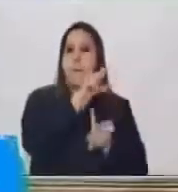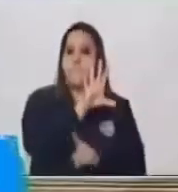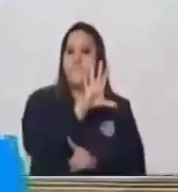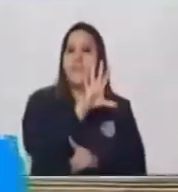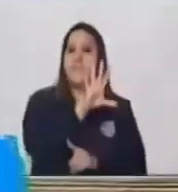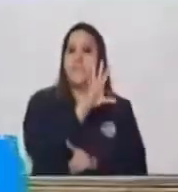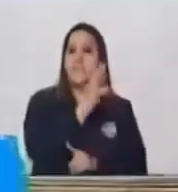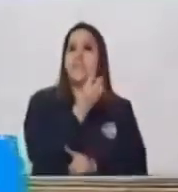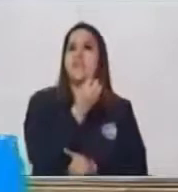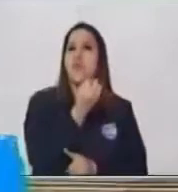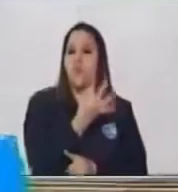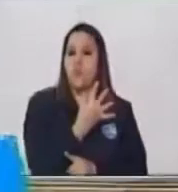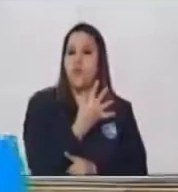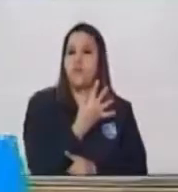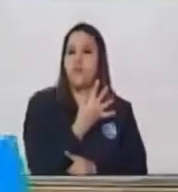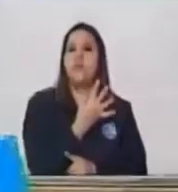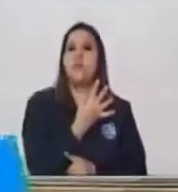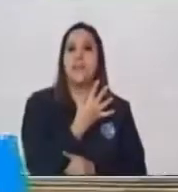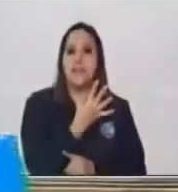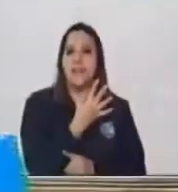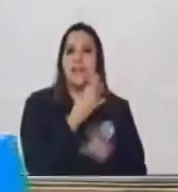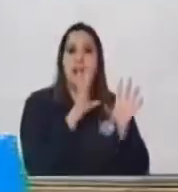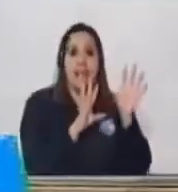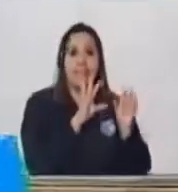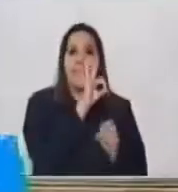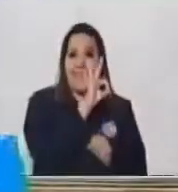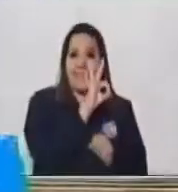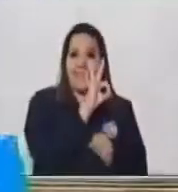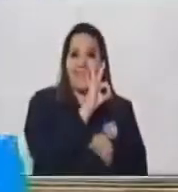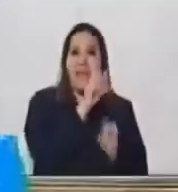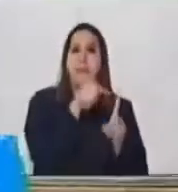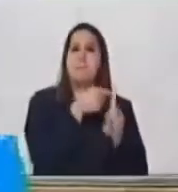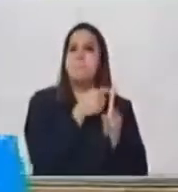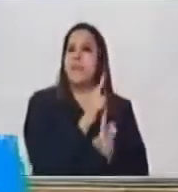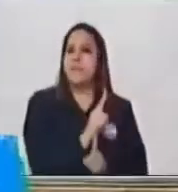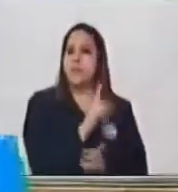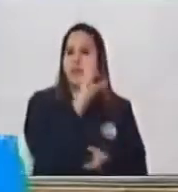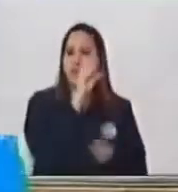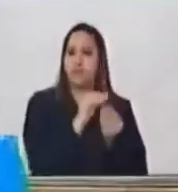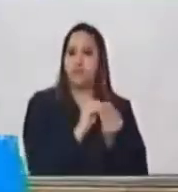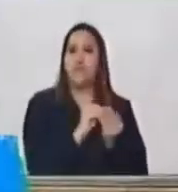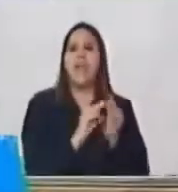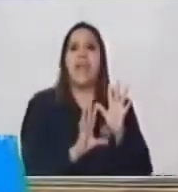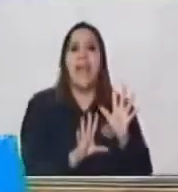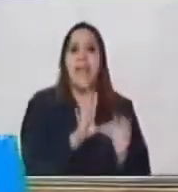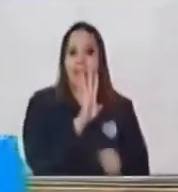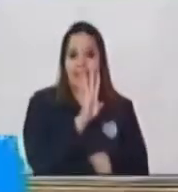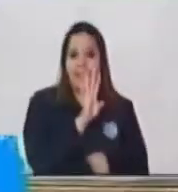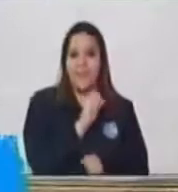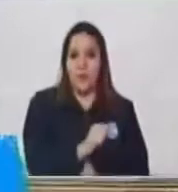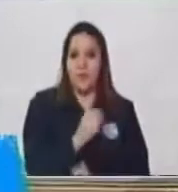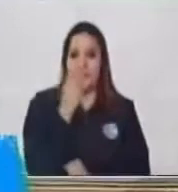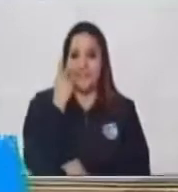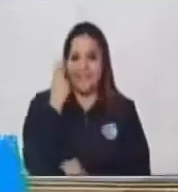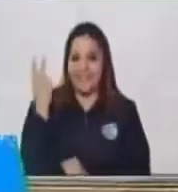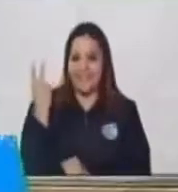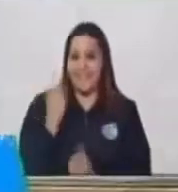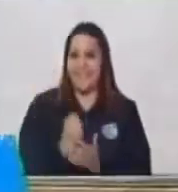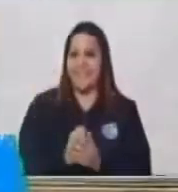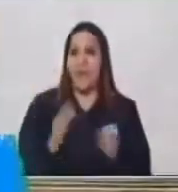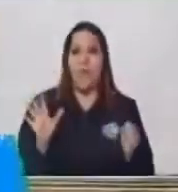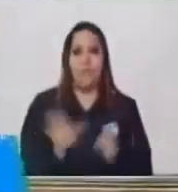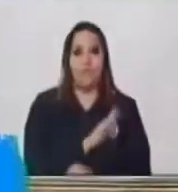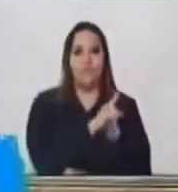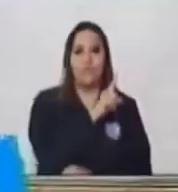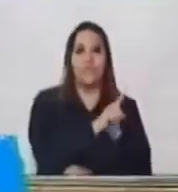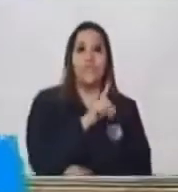10 11 12 13 13 13 13 1 14 Así